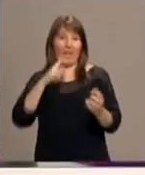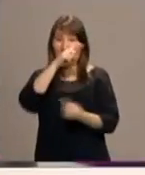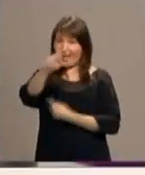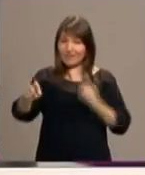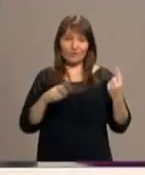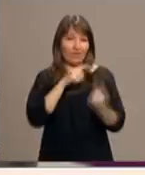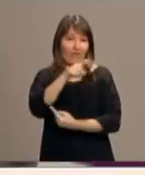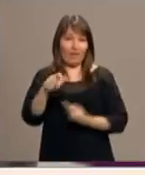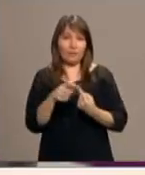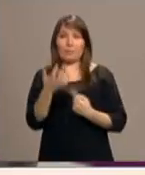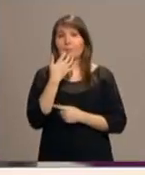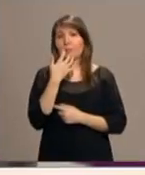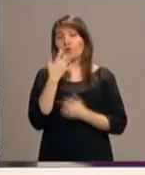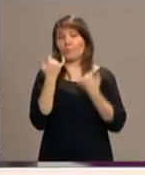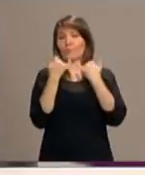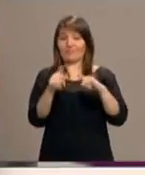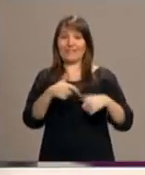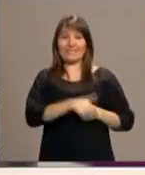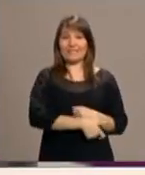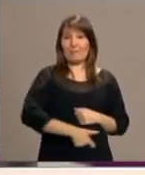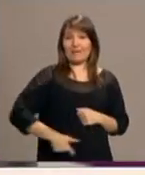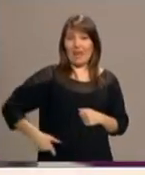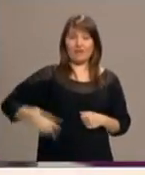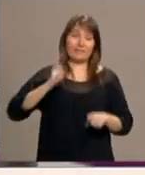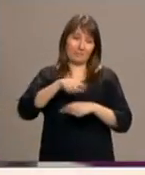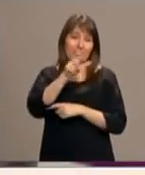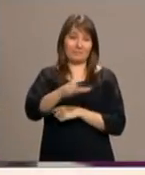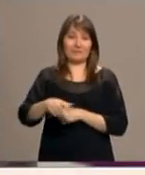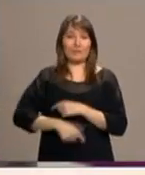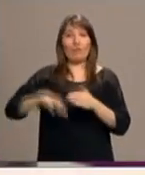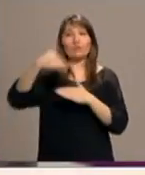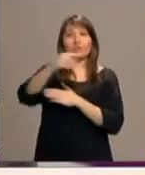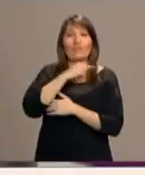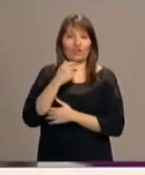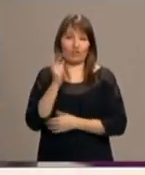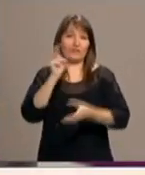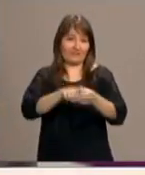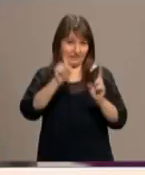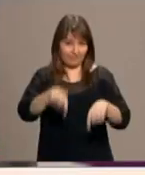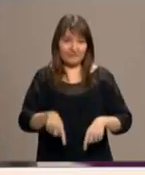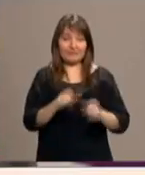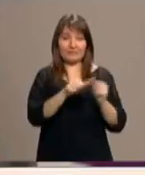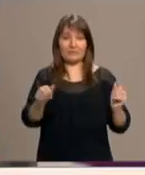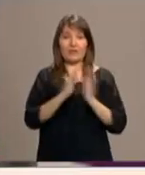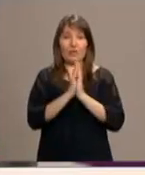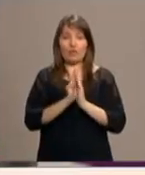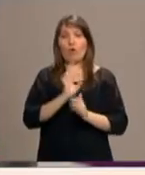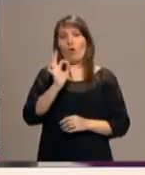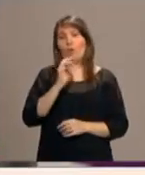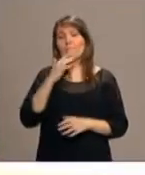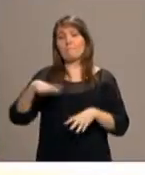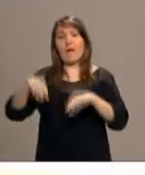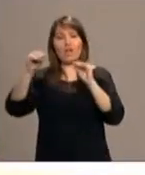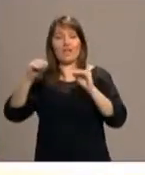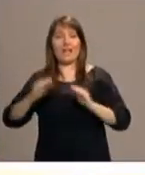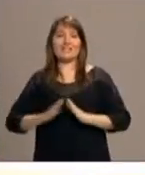como es la celebración en el seminario para que también los seminaristas participen de la Semana de Adoración, un acto con jóvenes en la parroquia de